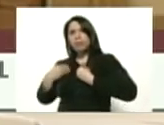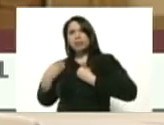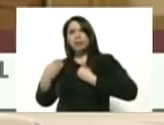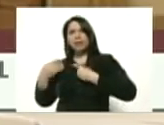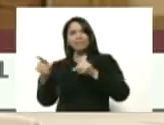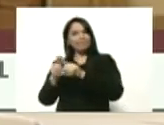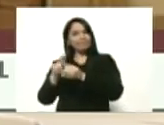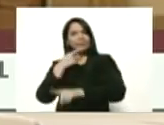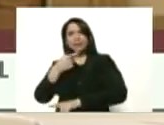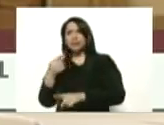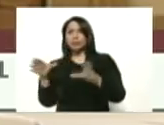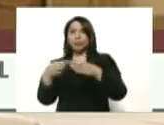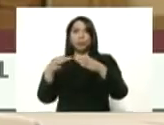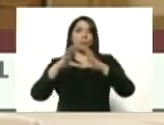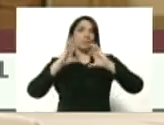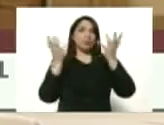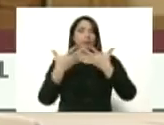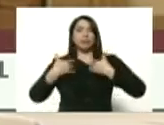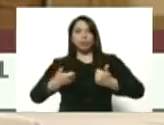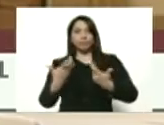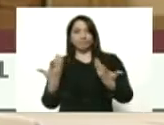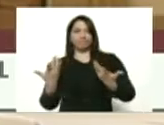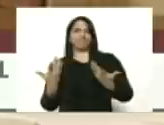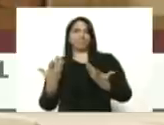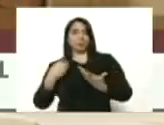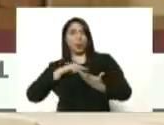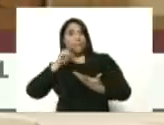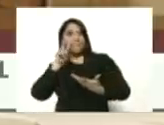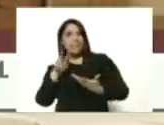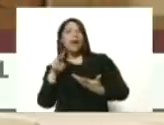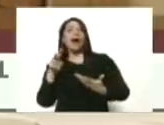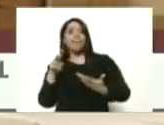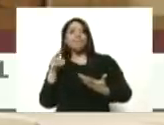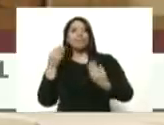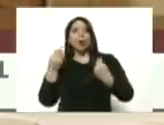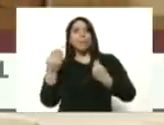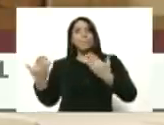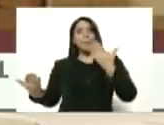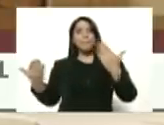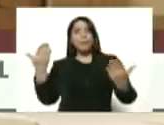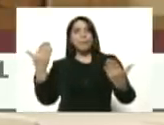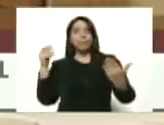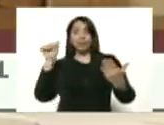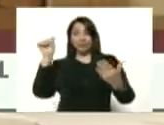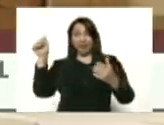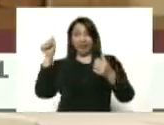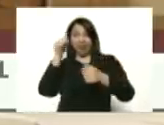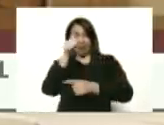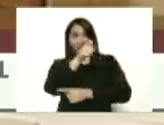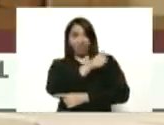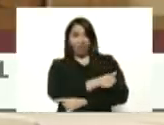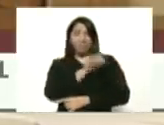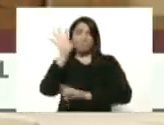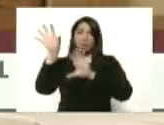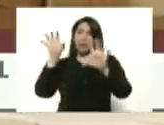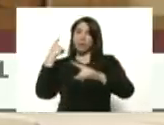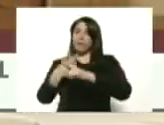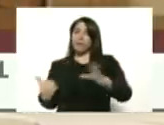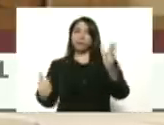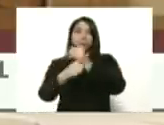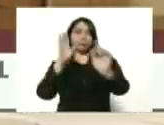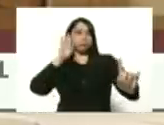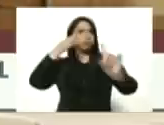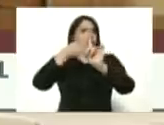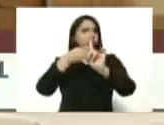señalado la organización mundial de la salud son los dos parámetros que cada país debe concebir en el